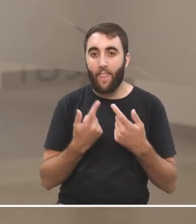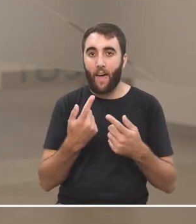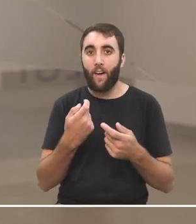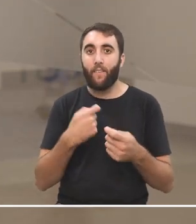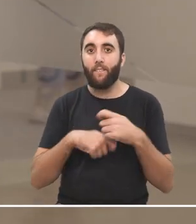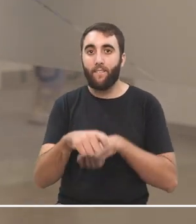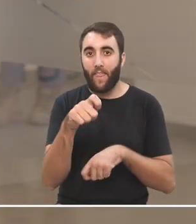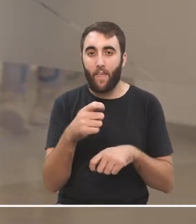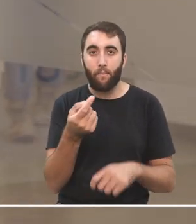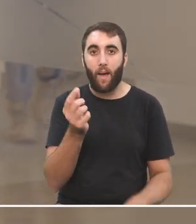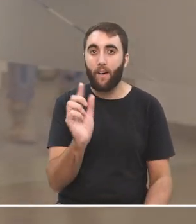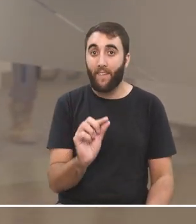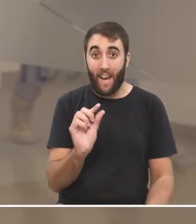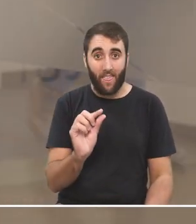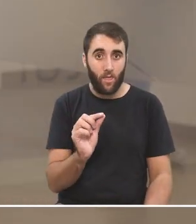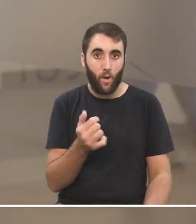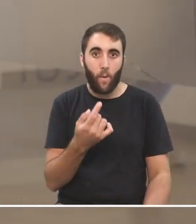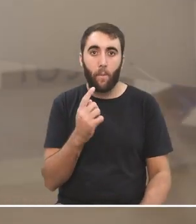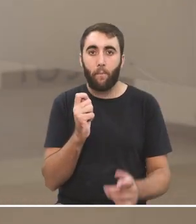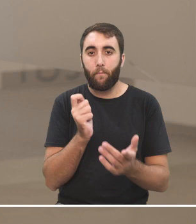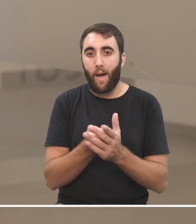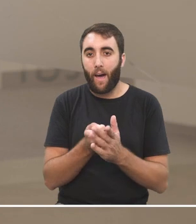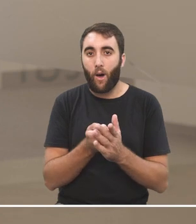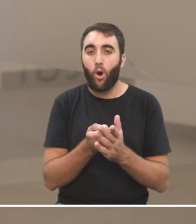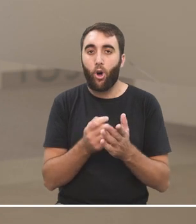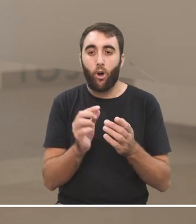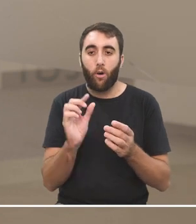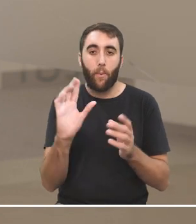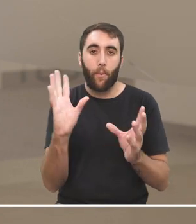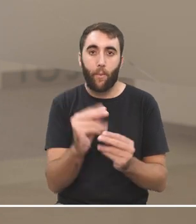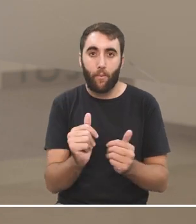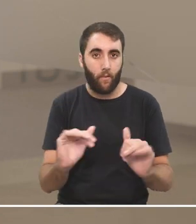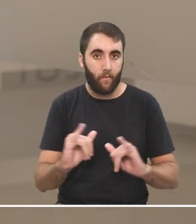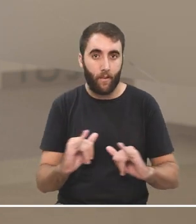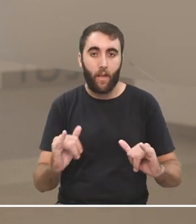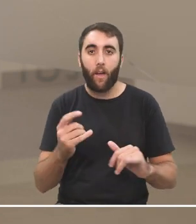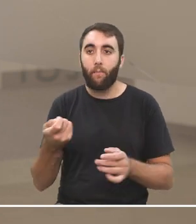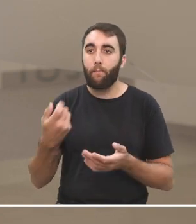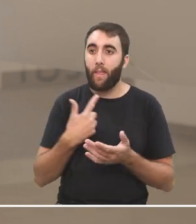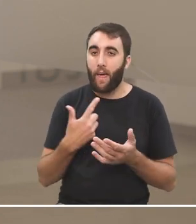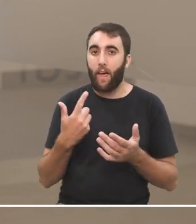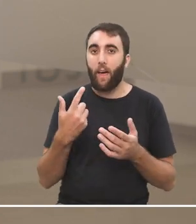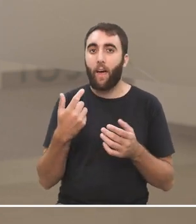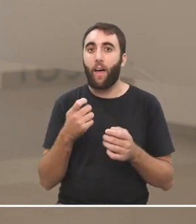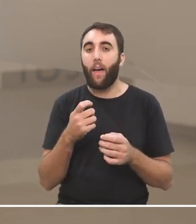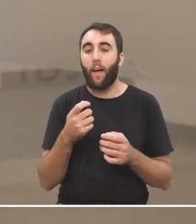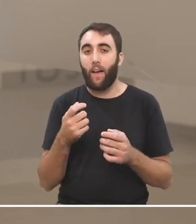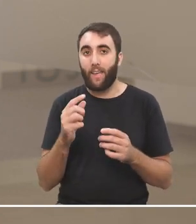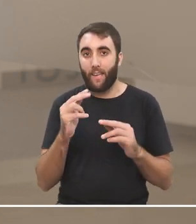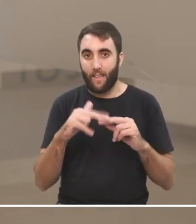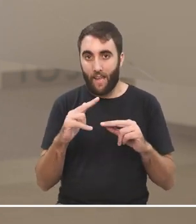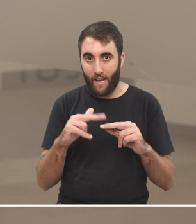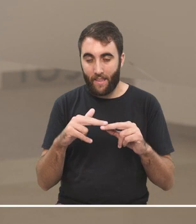los más económicos, que son estos de post-pago, en fin, vienen con acceso gratis